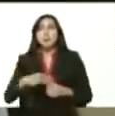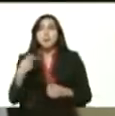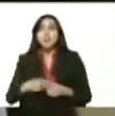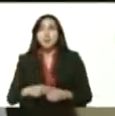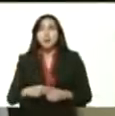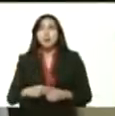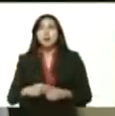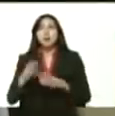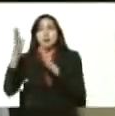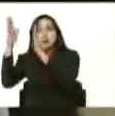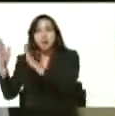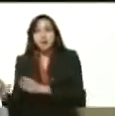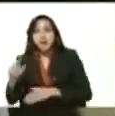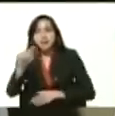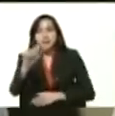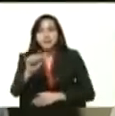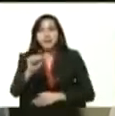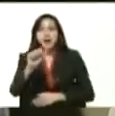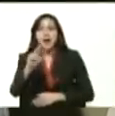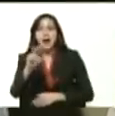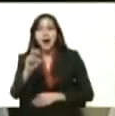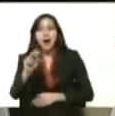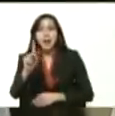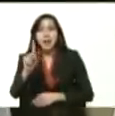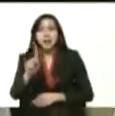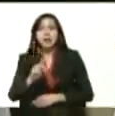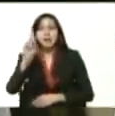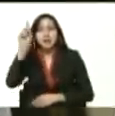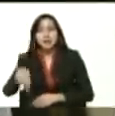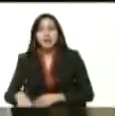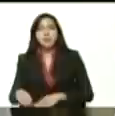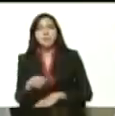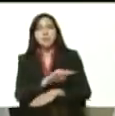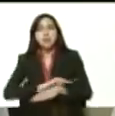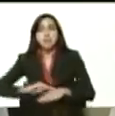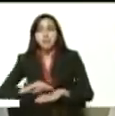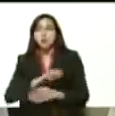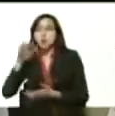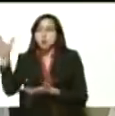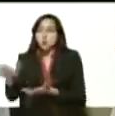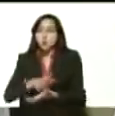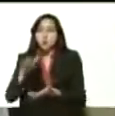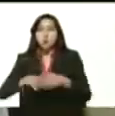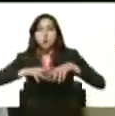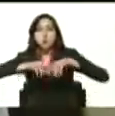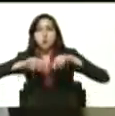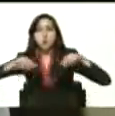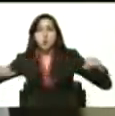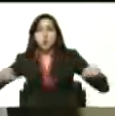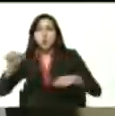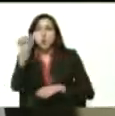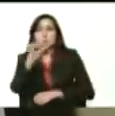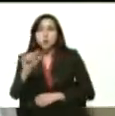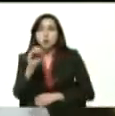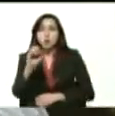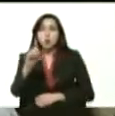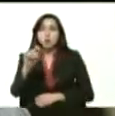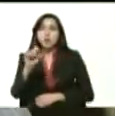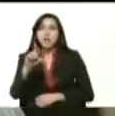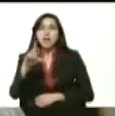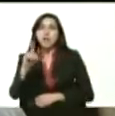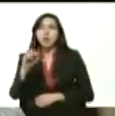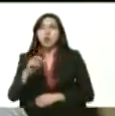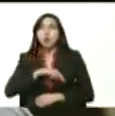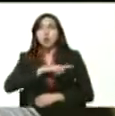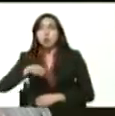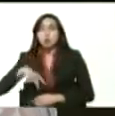Exami nuestro ministro poder popular para agricultura y tierra Castro Soteldo estamos llegando